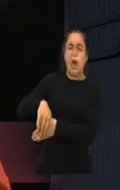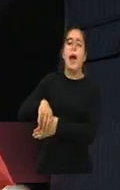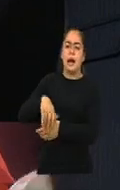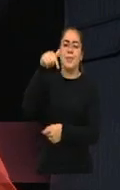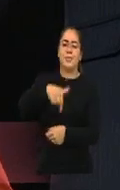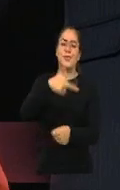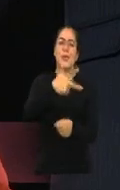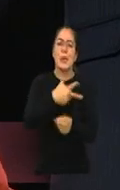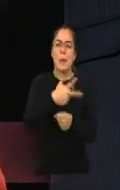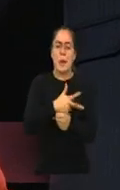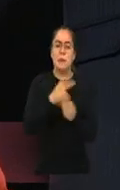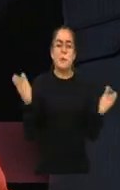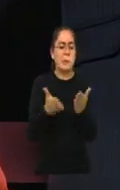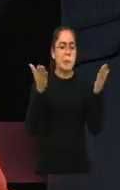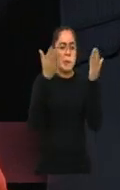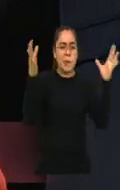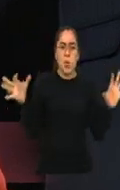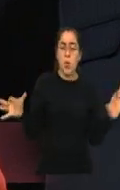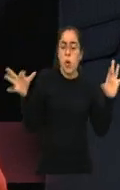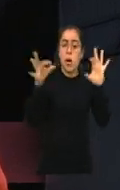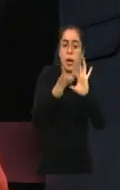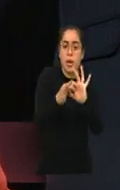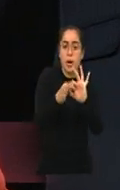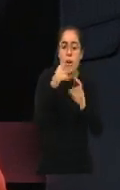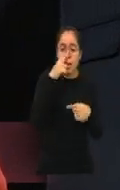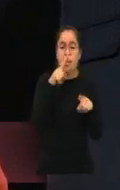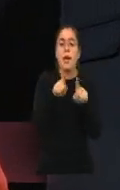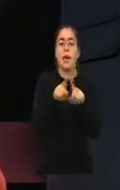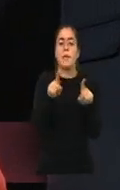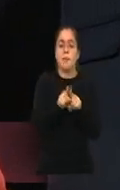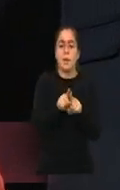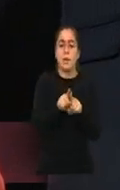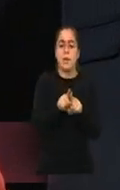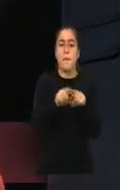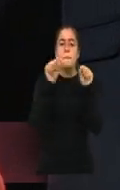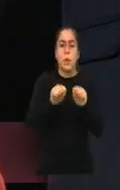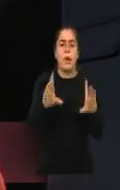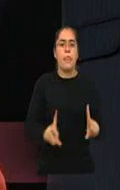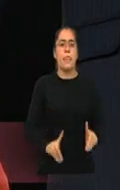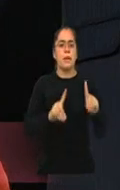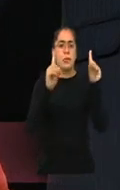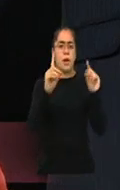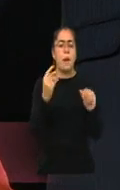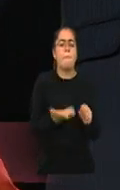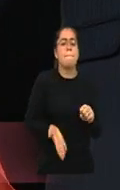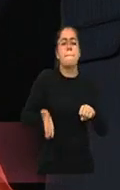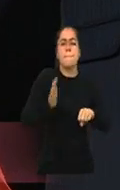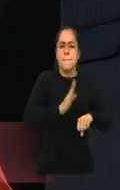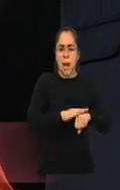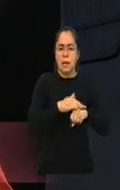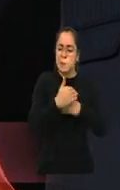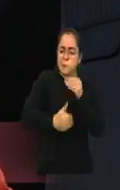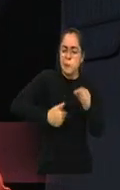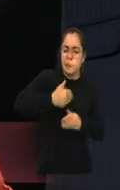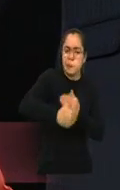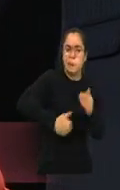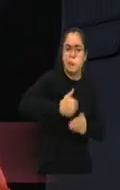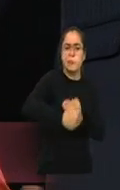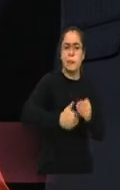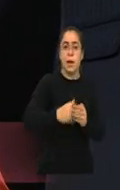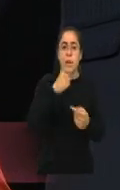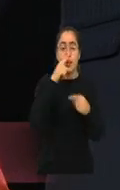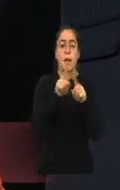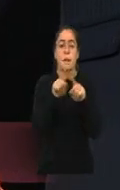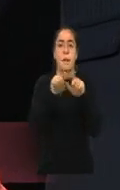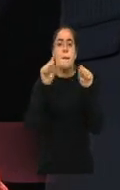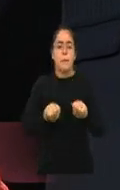un país unido, sino en vías de desarrollarse cada día más y más y de cumplir esos convenios